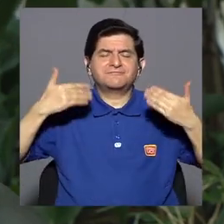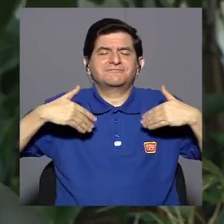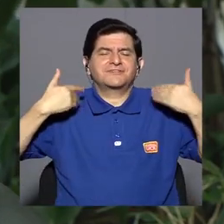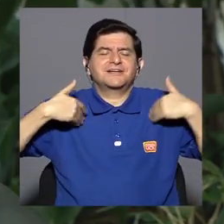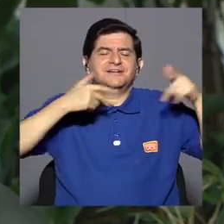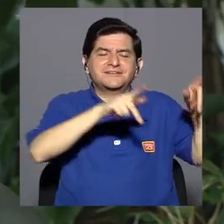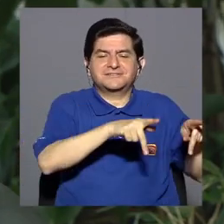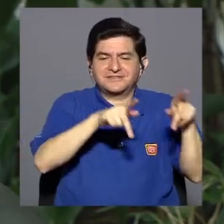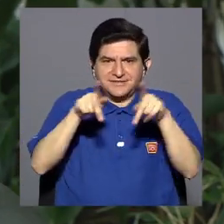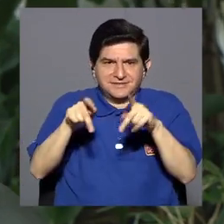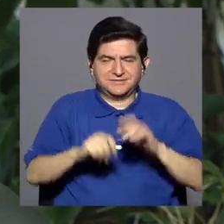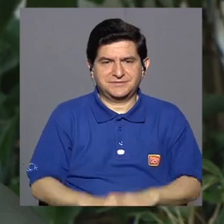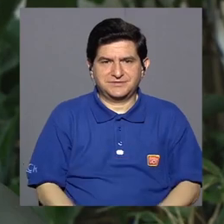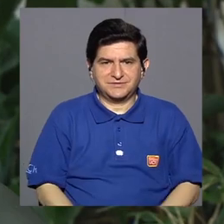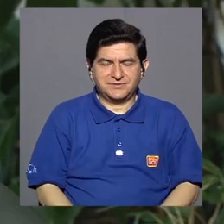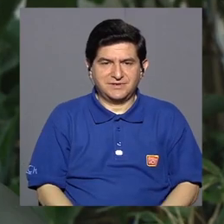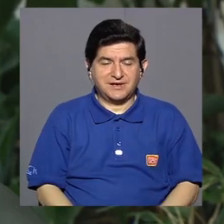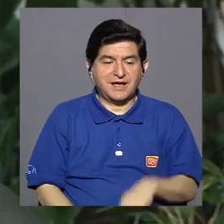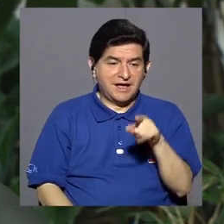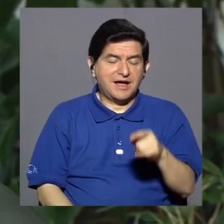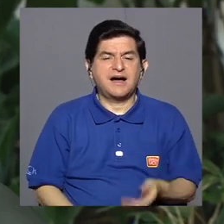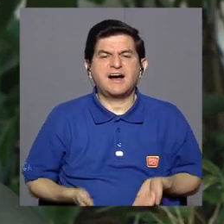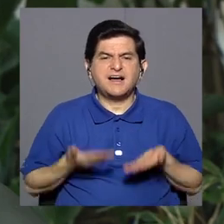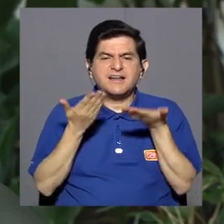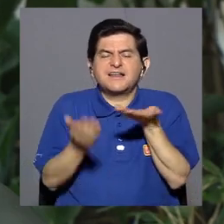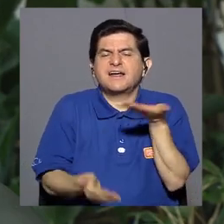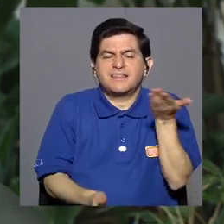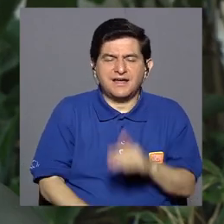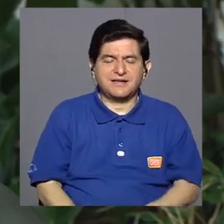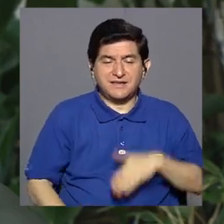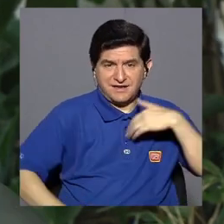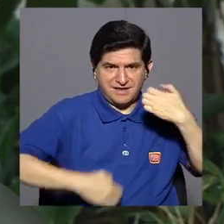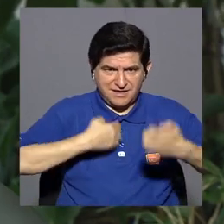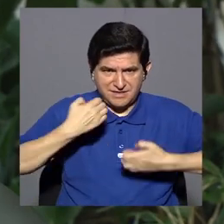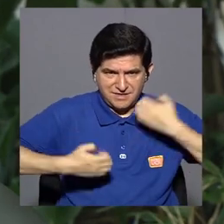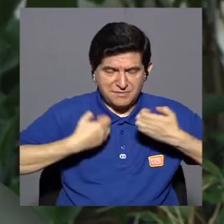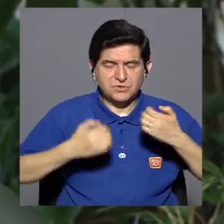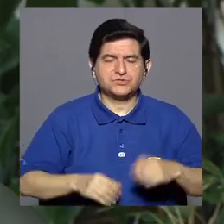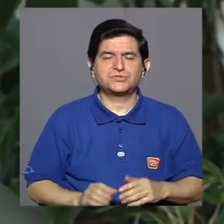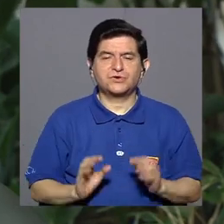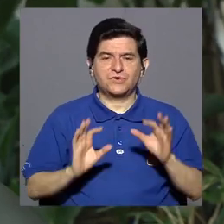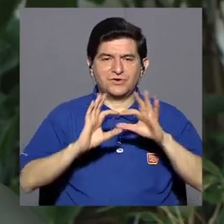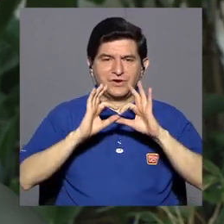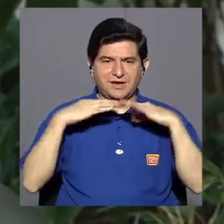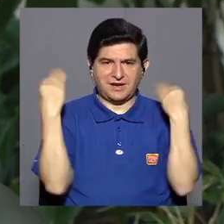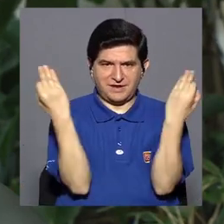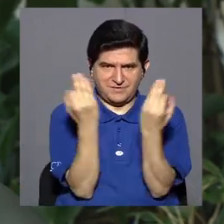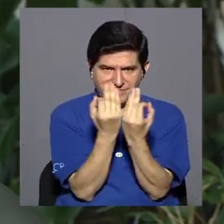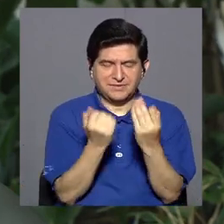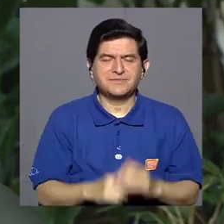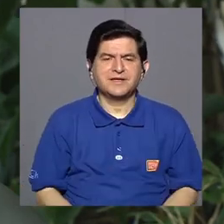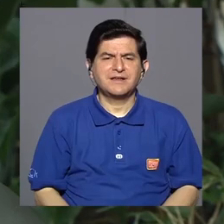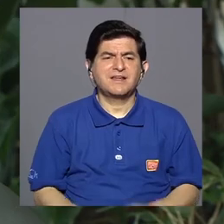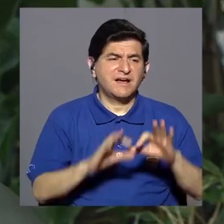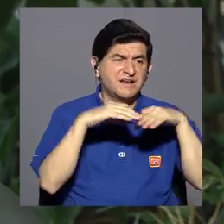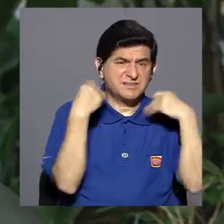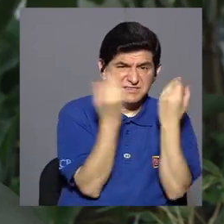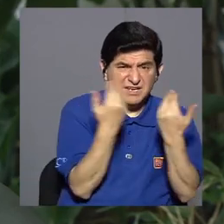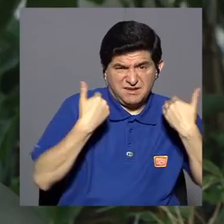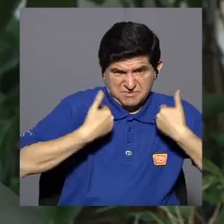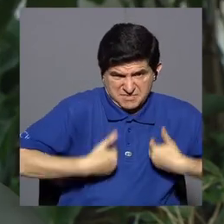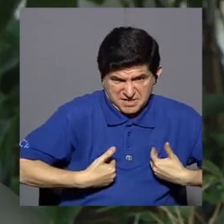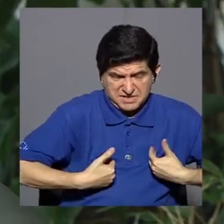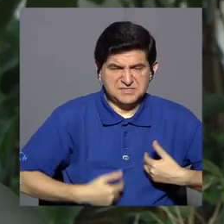felicidad del paciente va a ser otorgada de las emociones de la familia. Una familia cansada, una